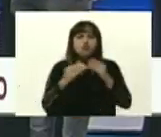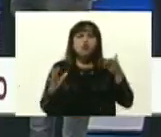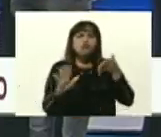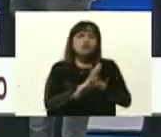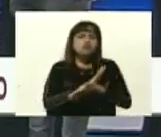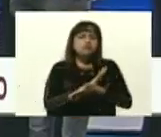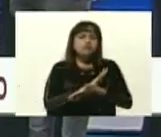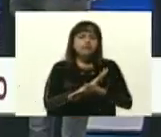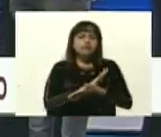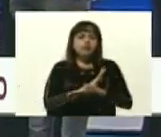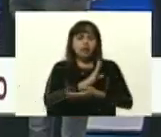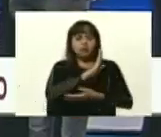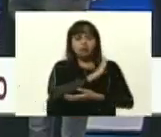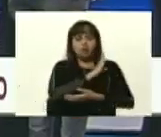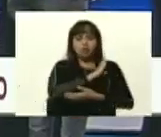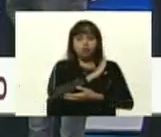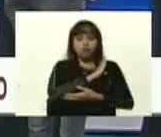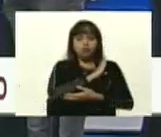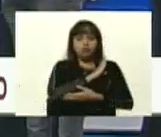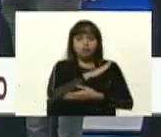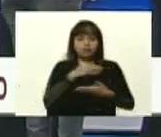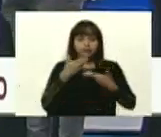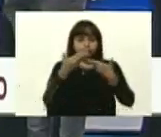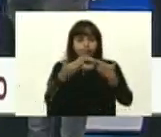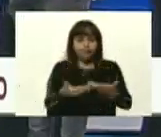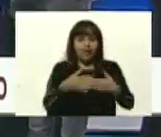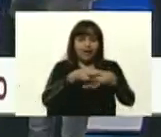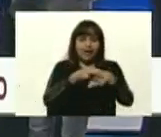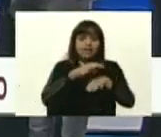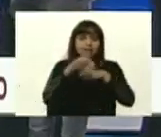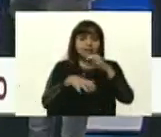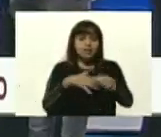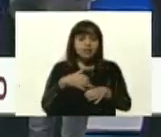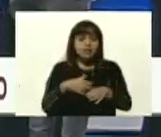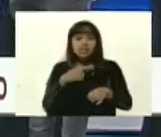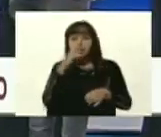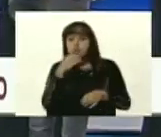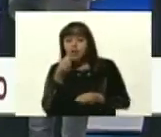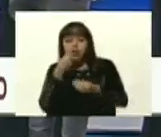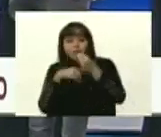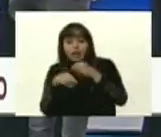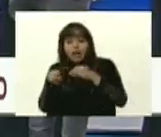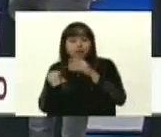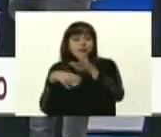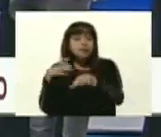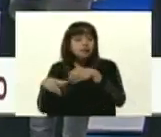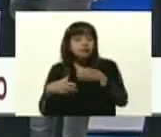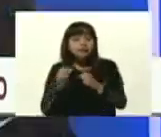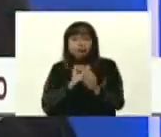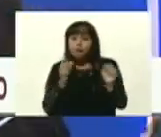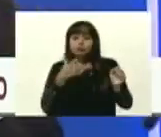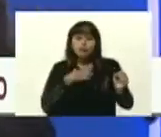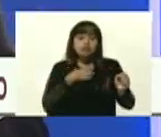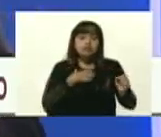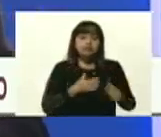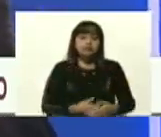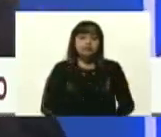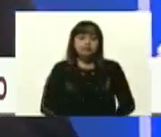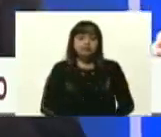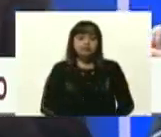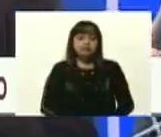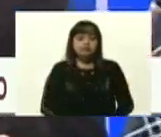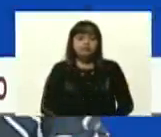la autosustentación de la proteína animal sin alimento para animales. Es imposible. Ah, Felipe.